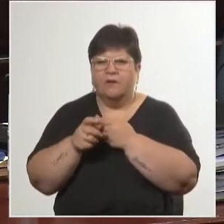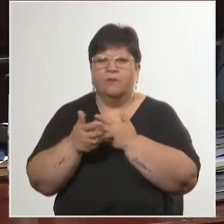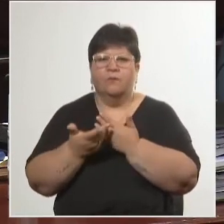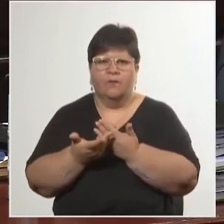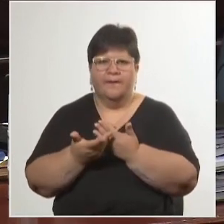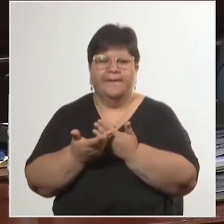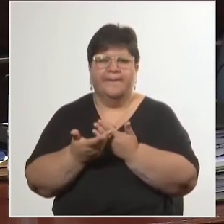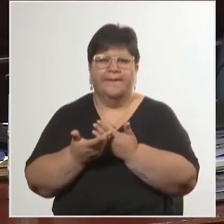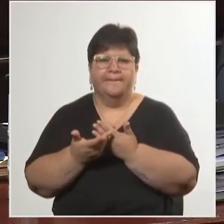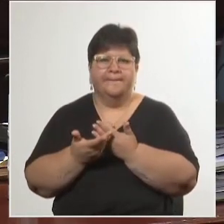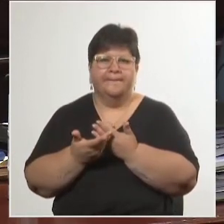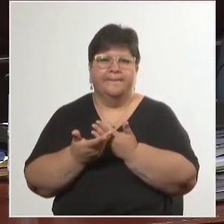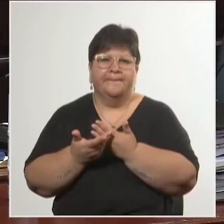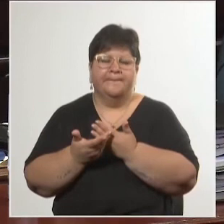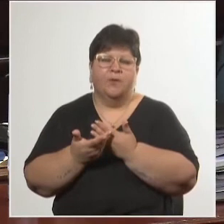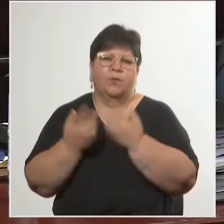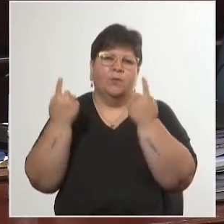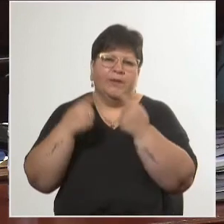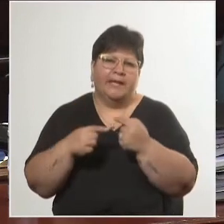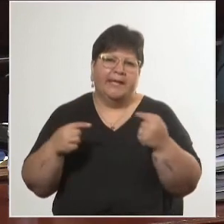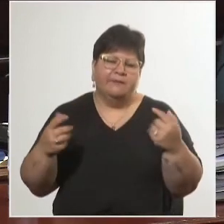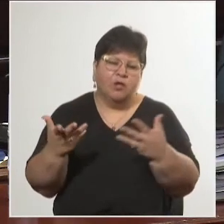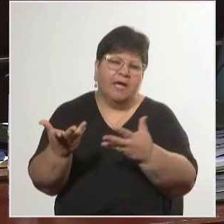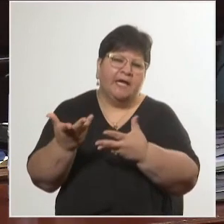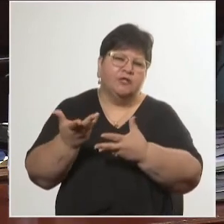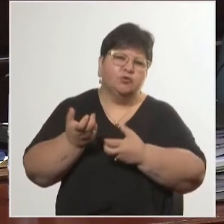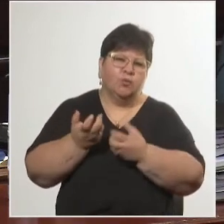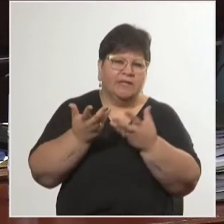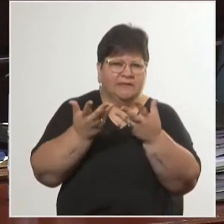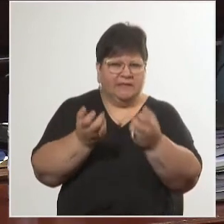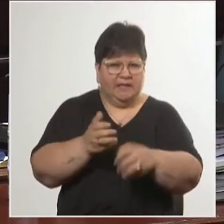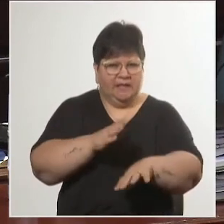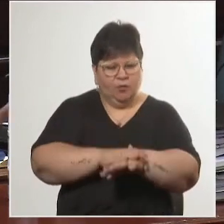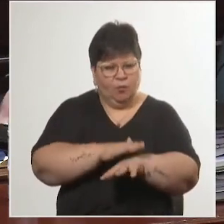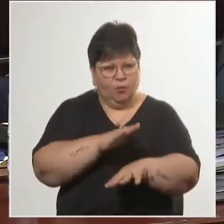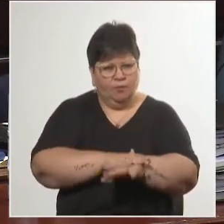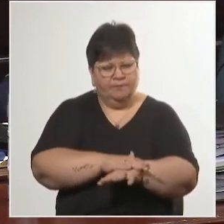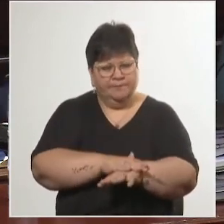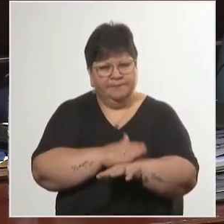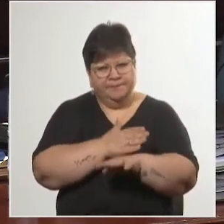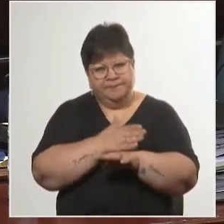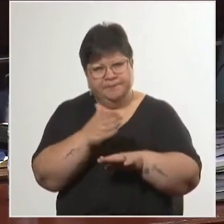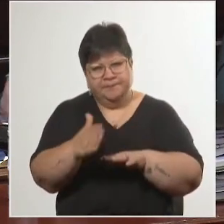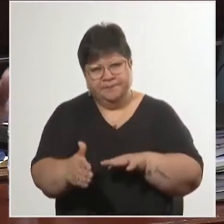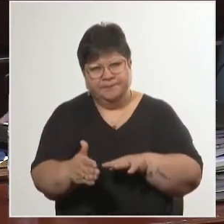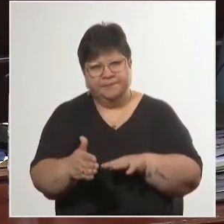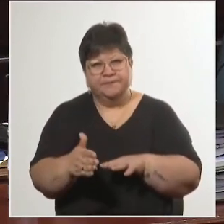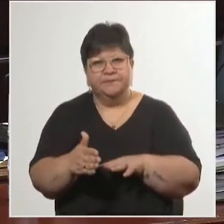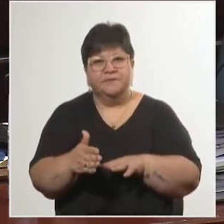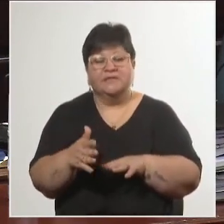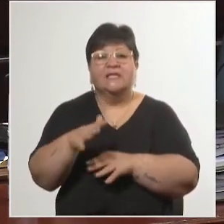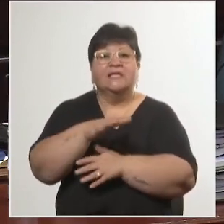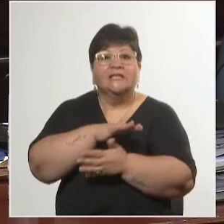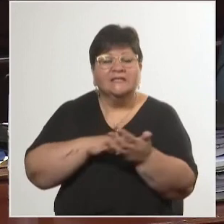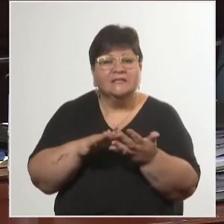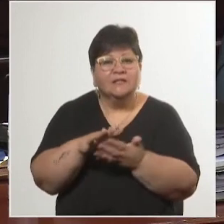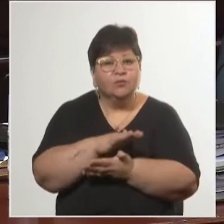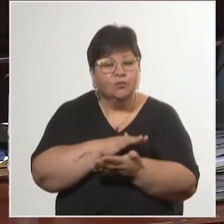un elemento para paliar las angustias que genera la sequía. En esta circunstancia en que estamos,